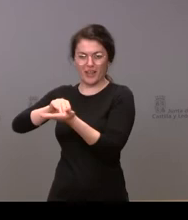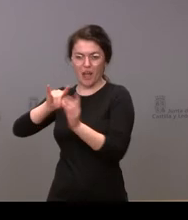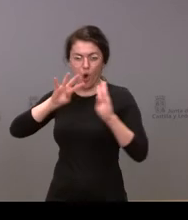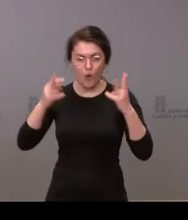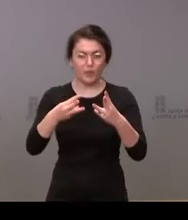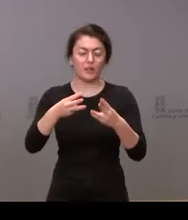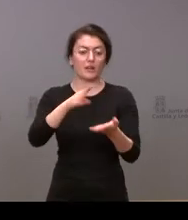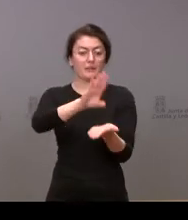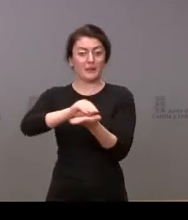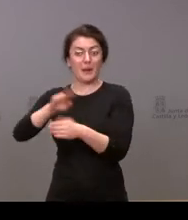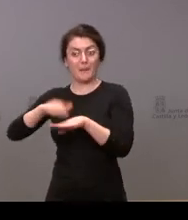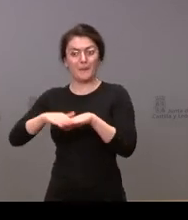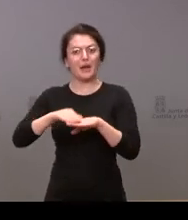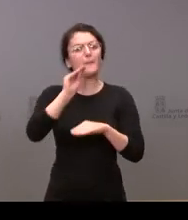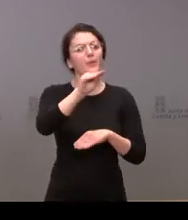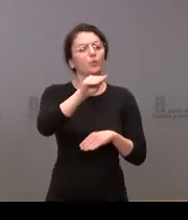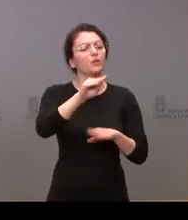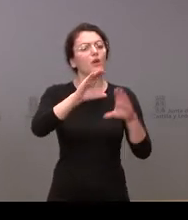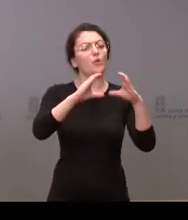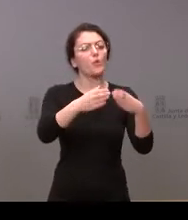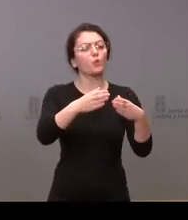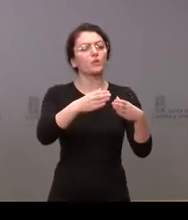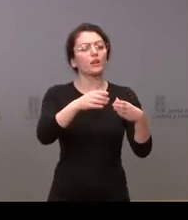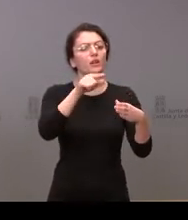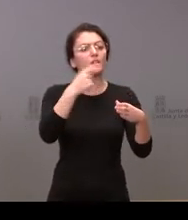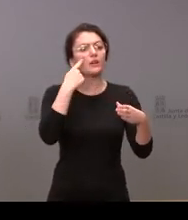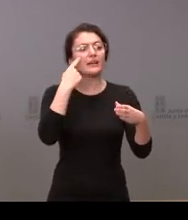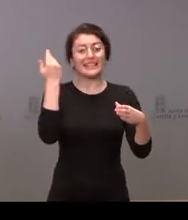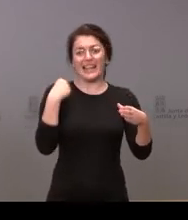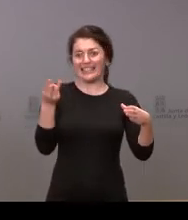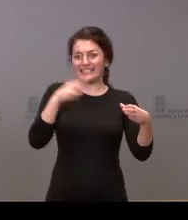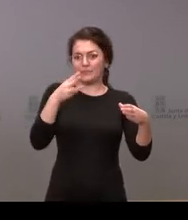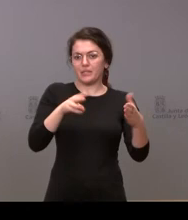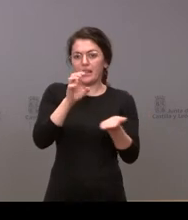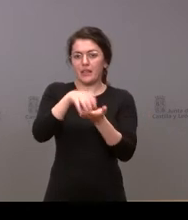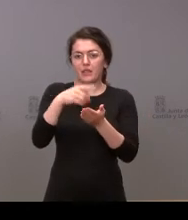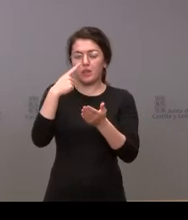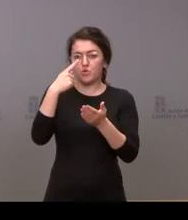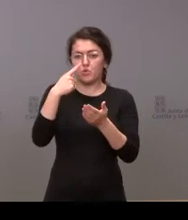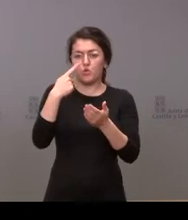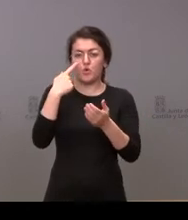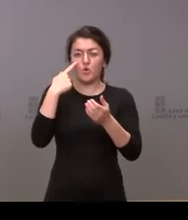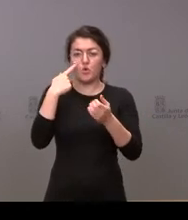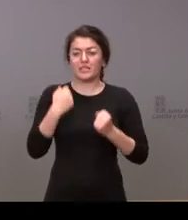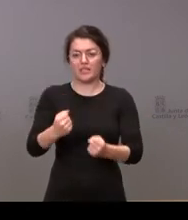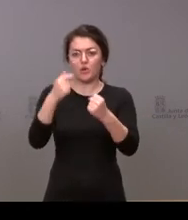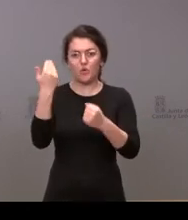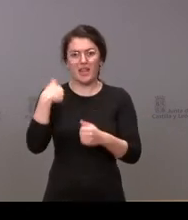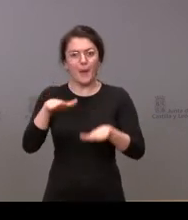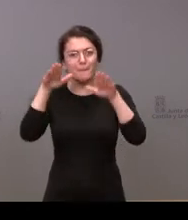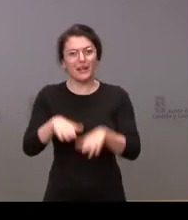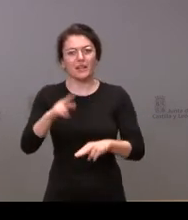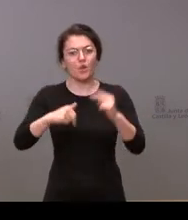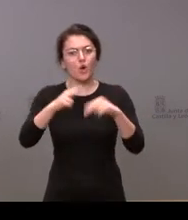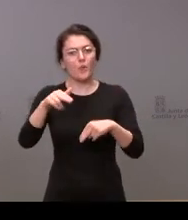llevan tres meses paralizadas las obras del centro de salud de Pinilla cuál es el problema de por qué se han paralizado esas